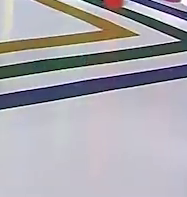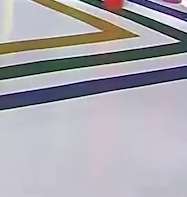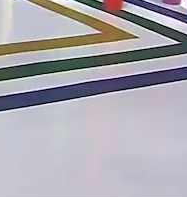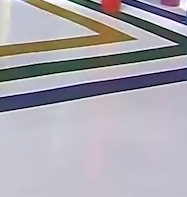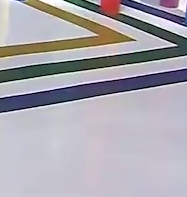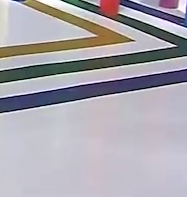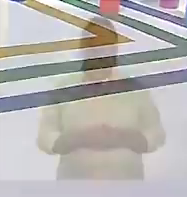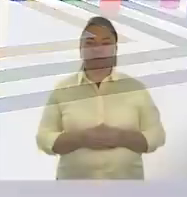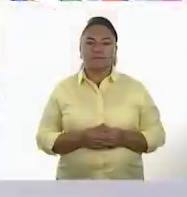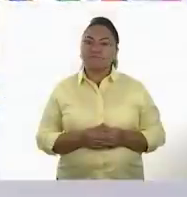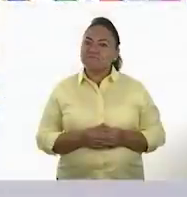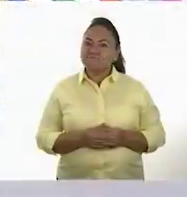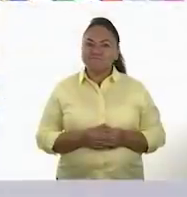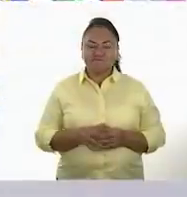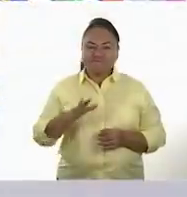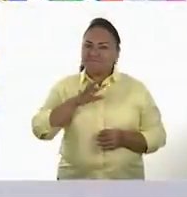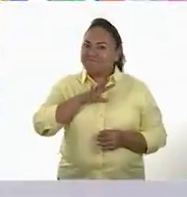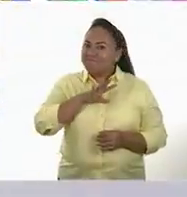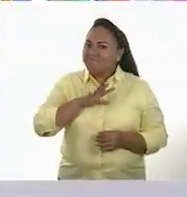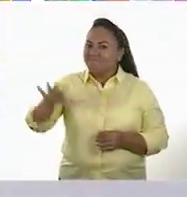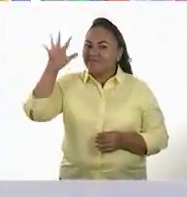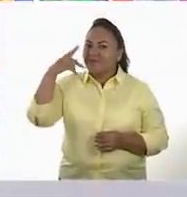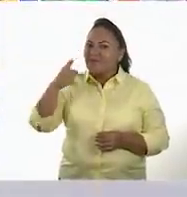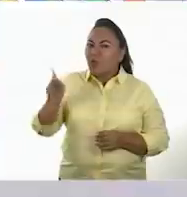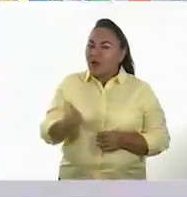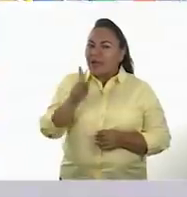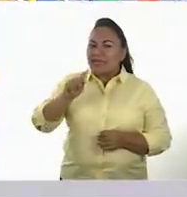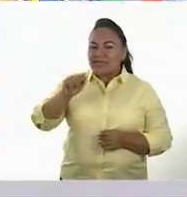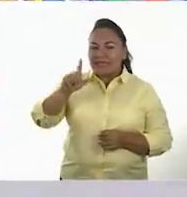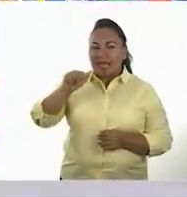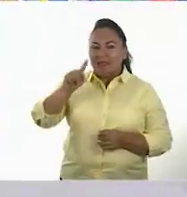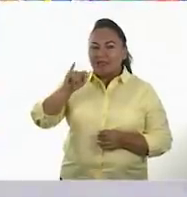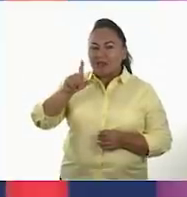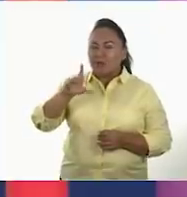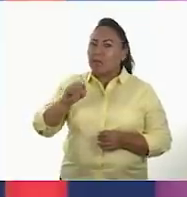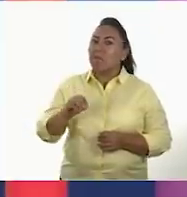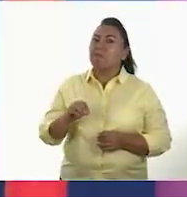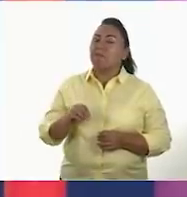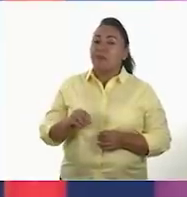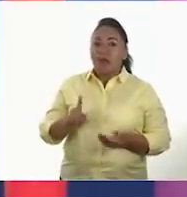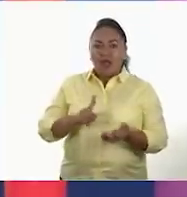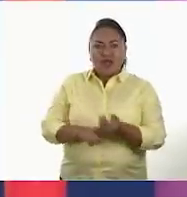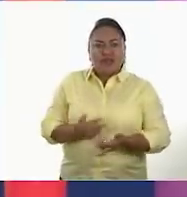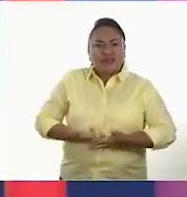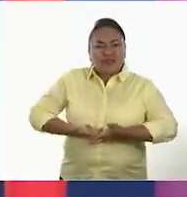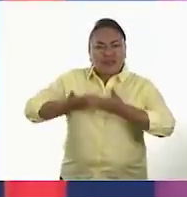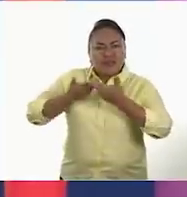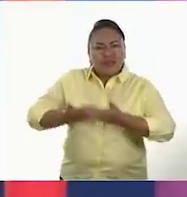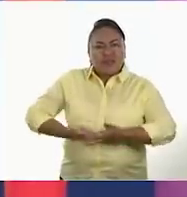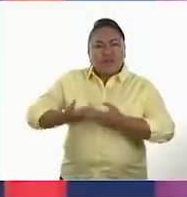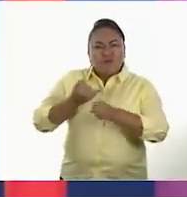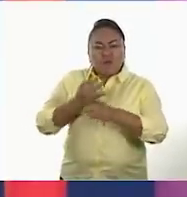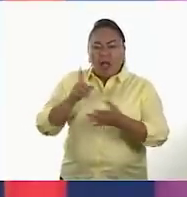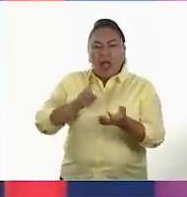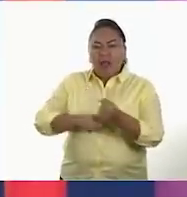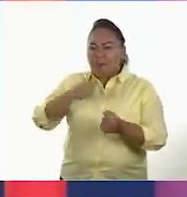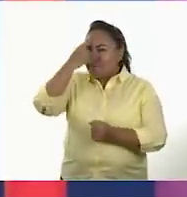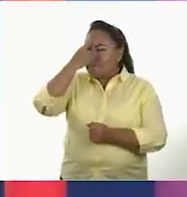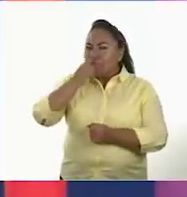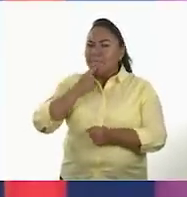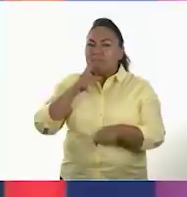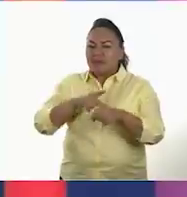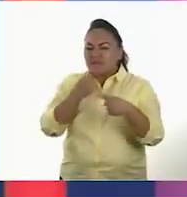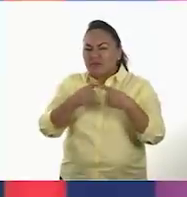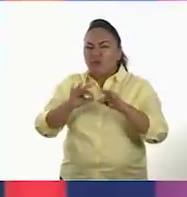¡Qué impresionante lo que vimos de Tlatilco! Y sobre todo, cuánta información nos puede dar algunas figuras de cerámica, de